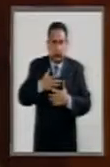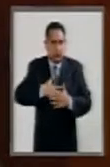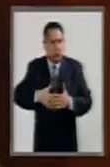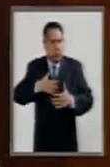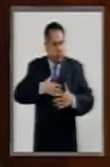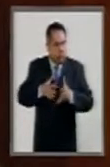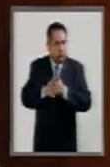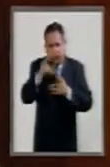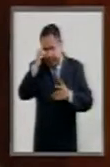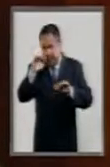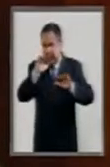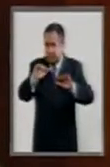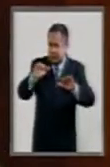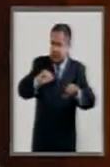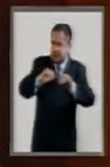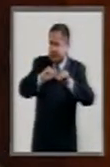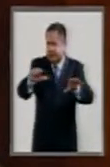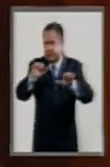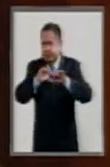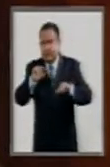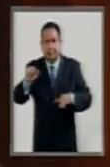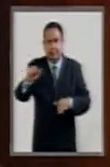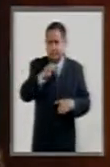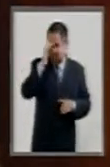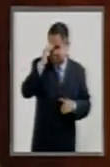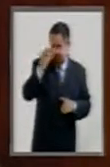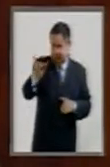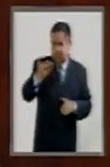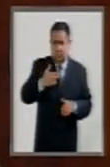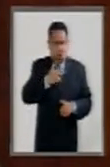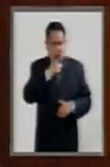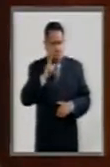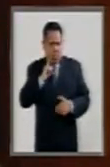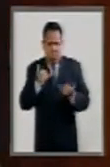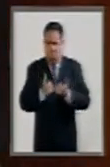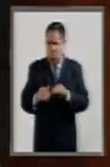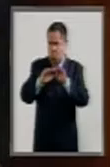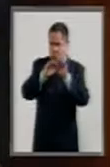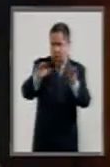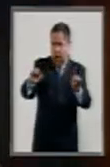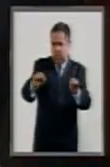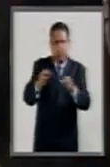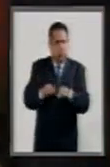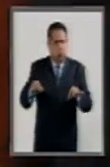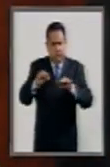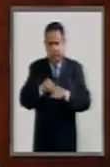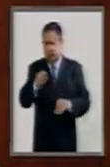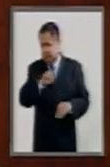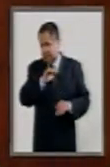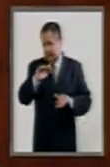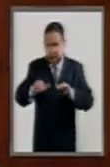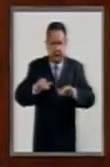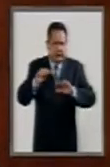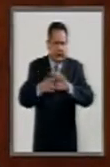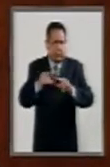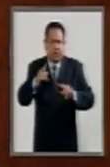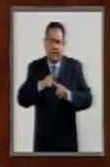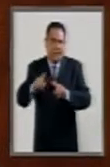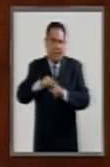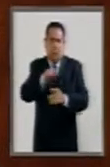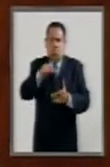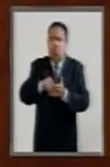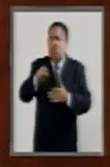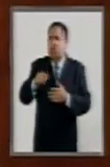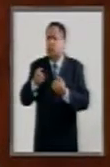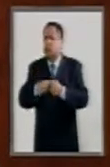concientizar sobre la importancia de la transversalidad de la perspectiva del género en todos los ámbitos